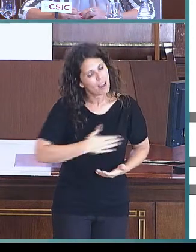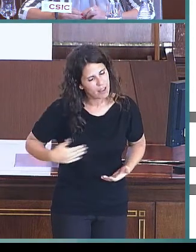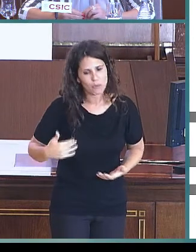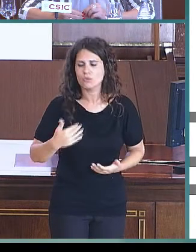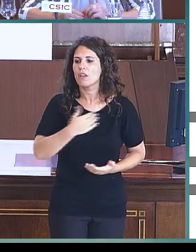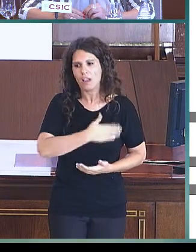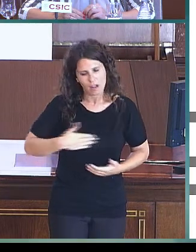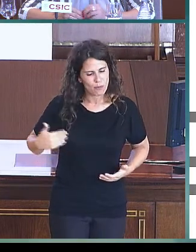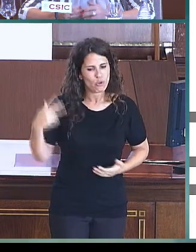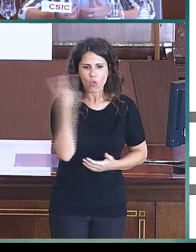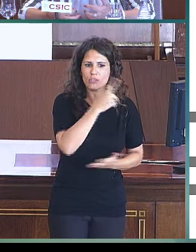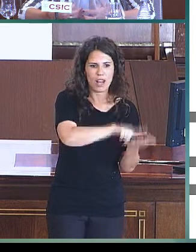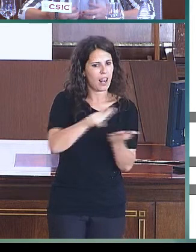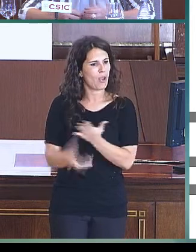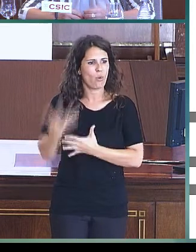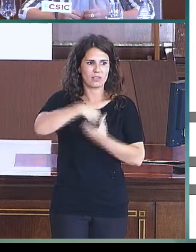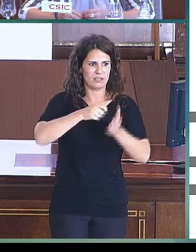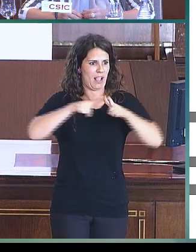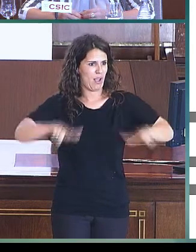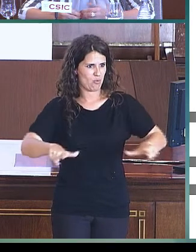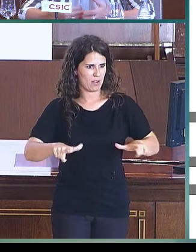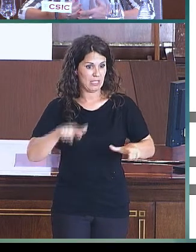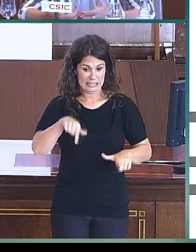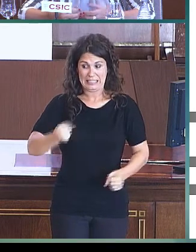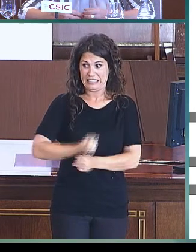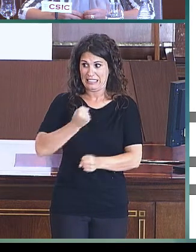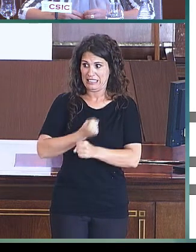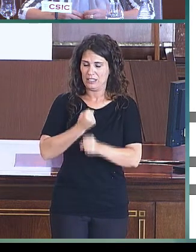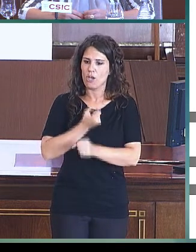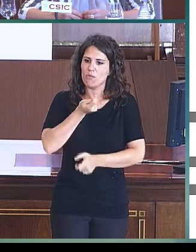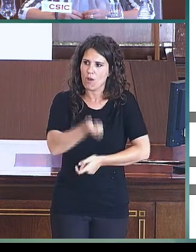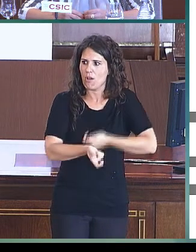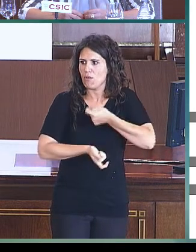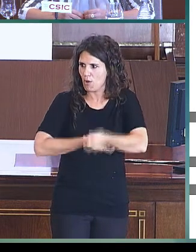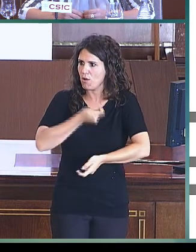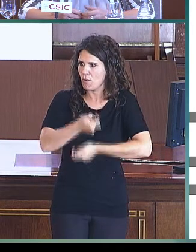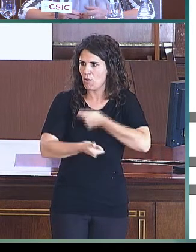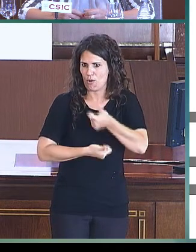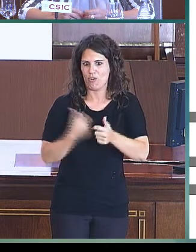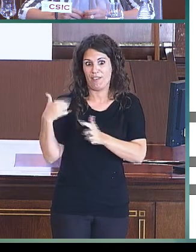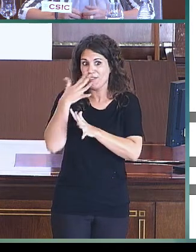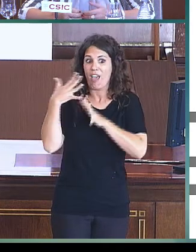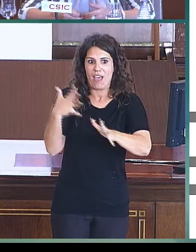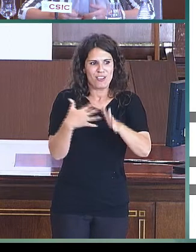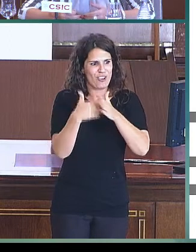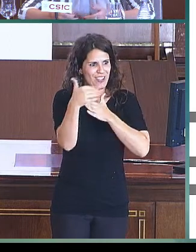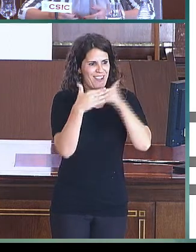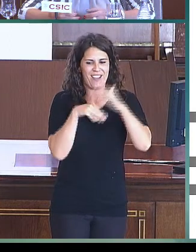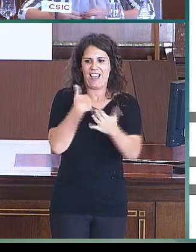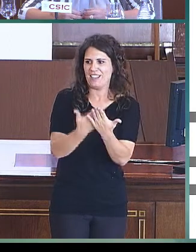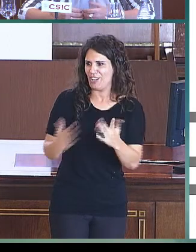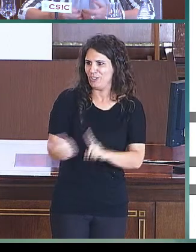presentes las dos lenguas. Todo esto ha sido una labor de construcción estos diez años. Y también